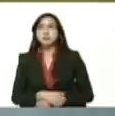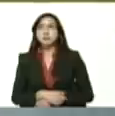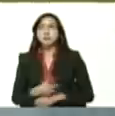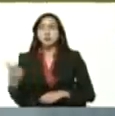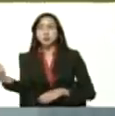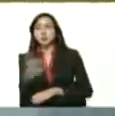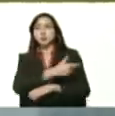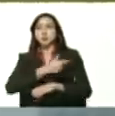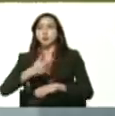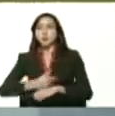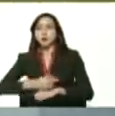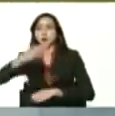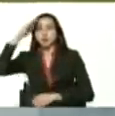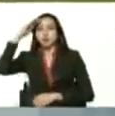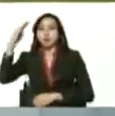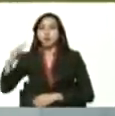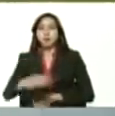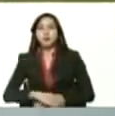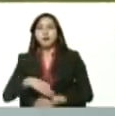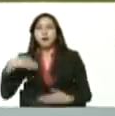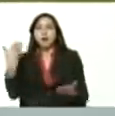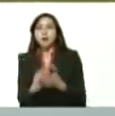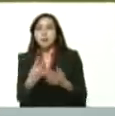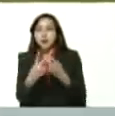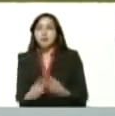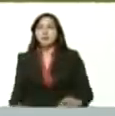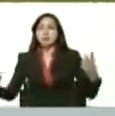hasta la victoria siempre